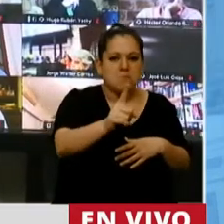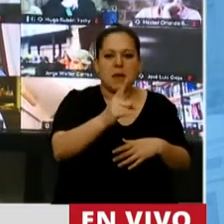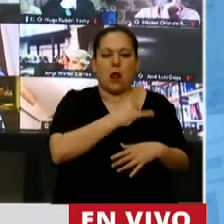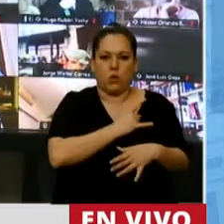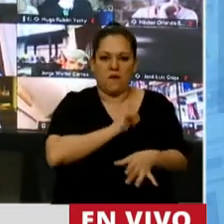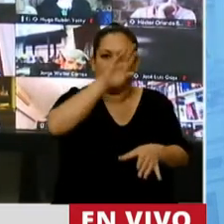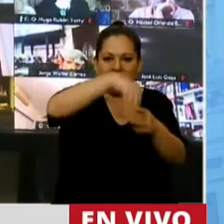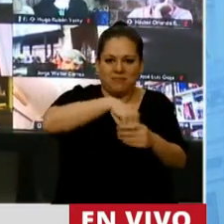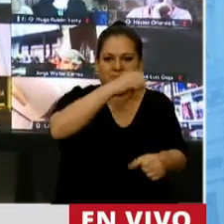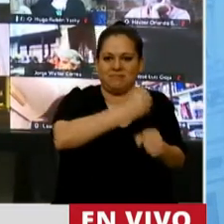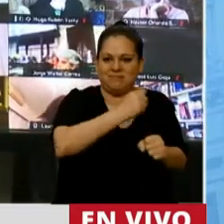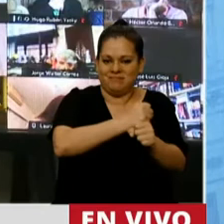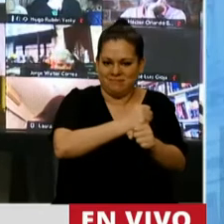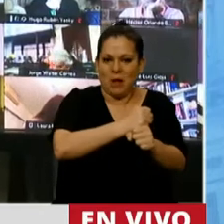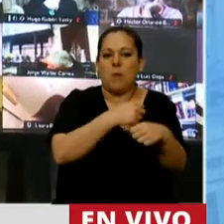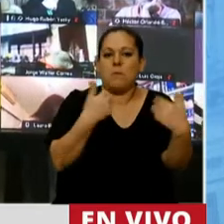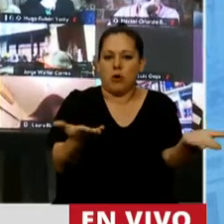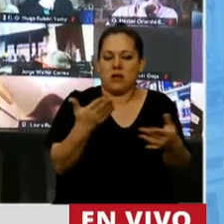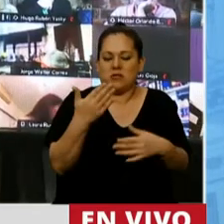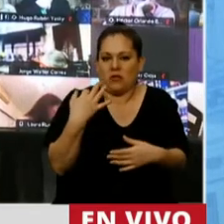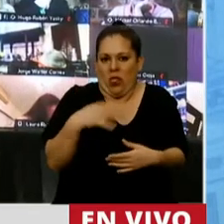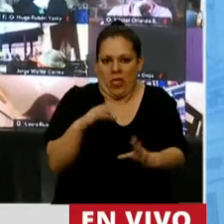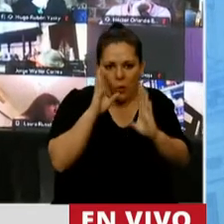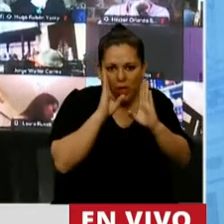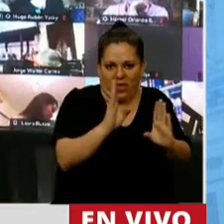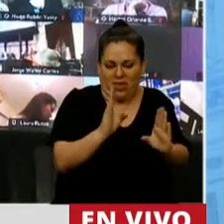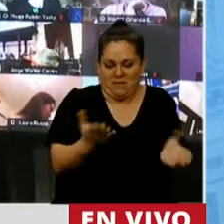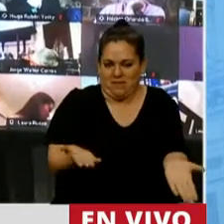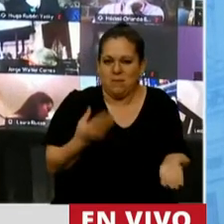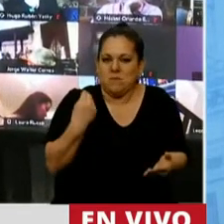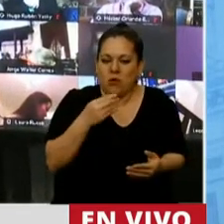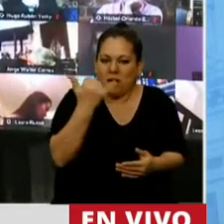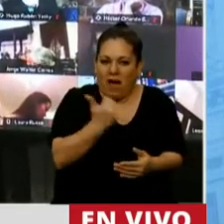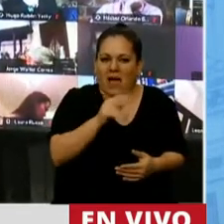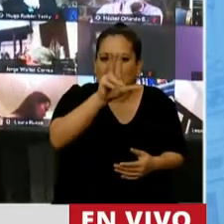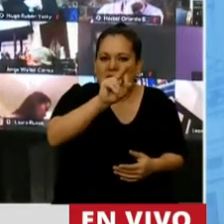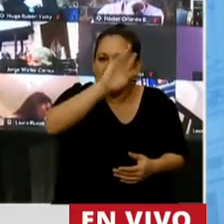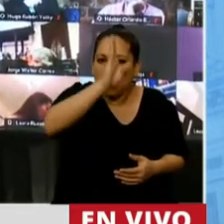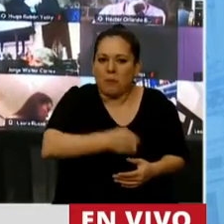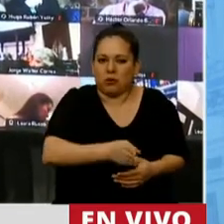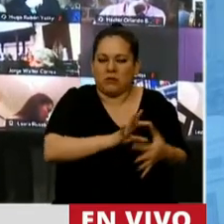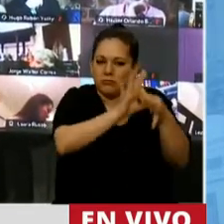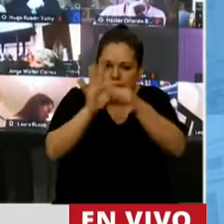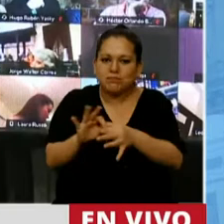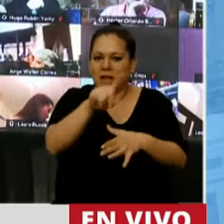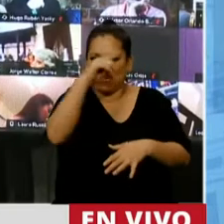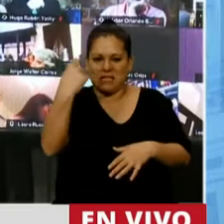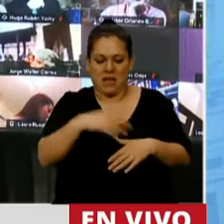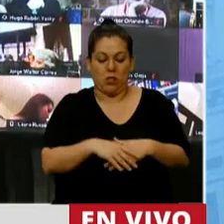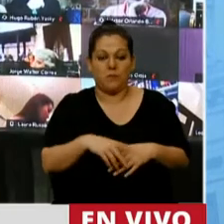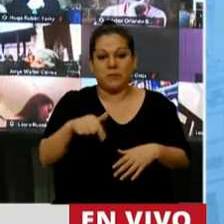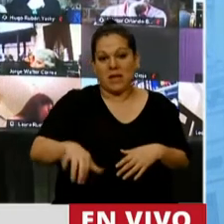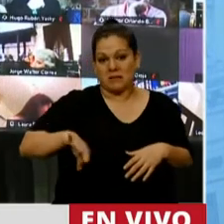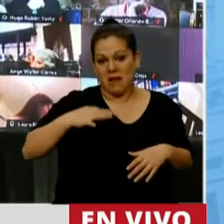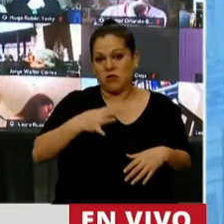universidades nacionales. Por eso tiene tanta importancia, porque involucra casi al 30% del Estado. En agosto de este